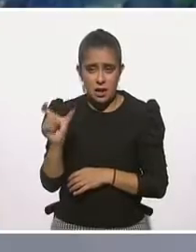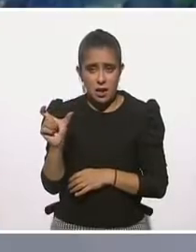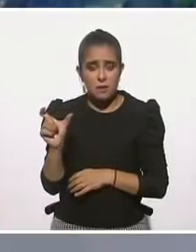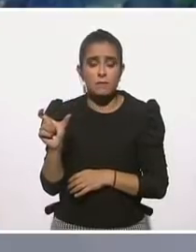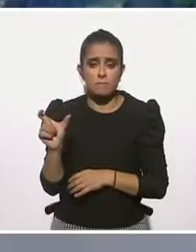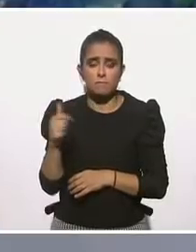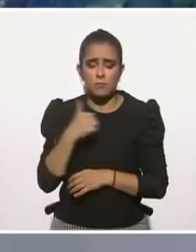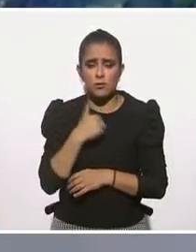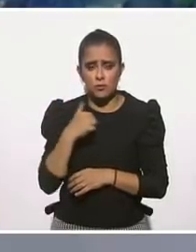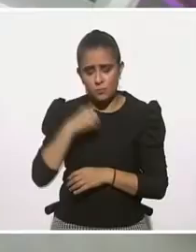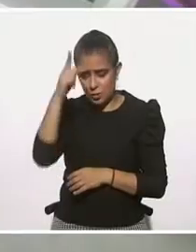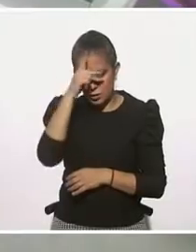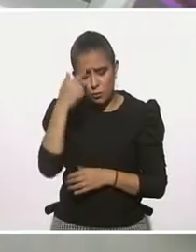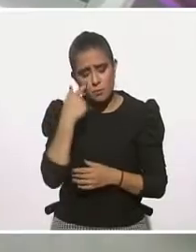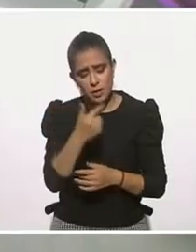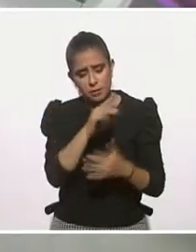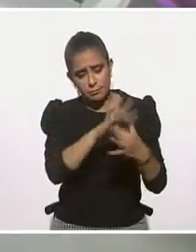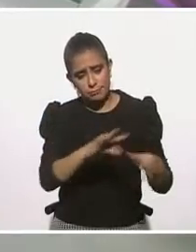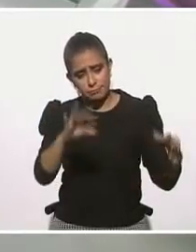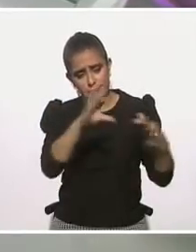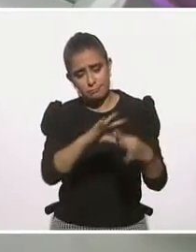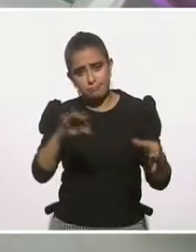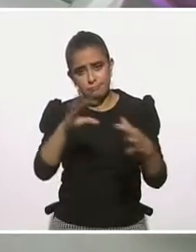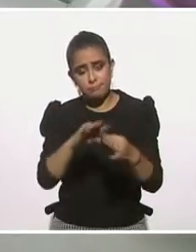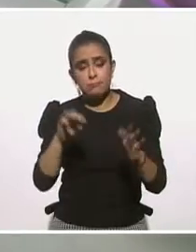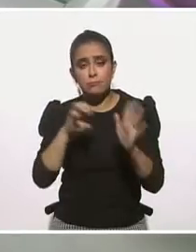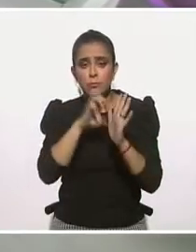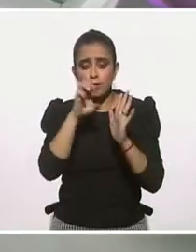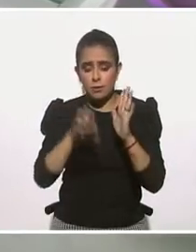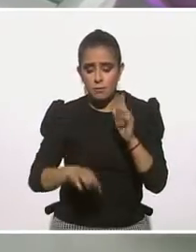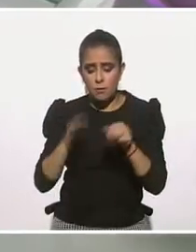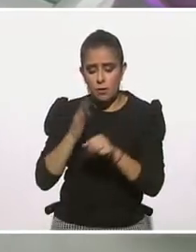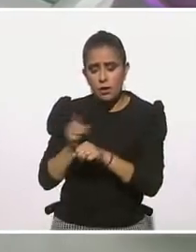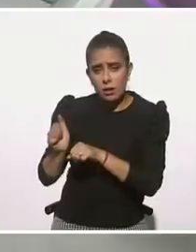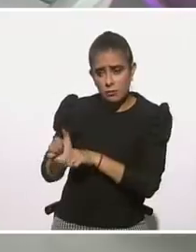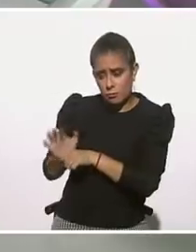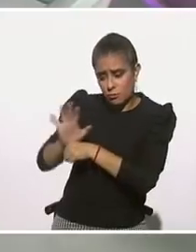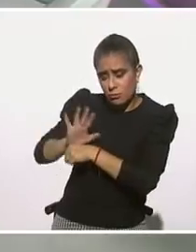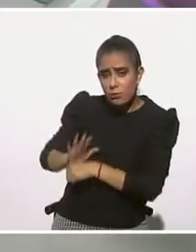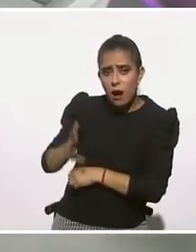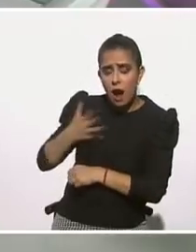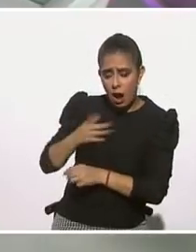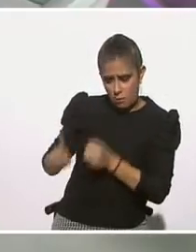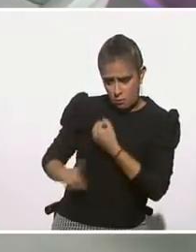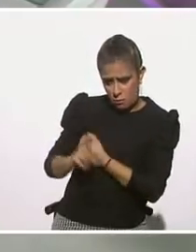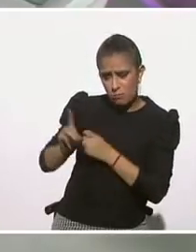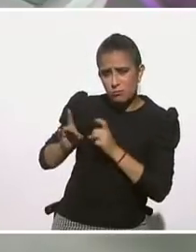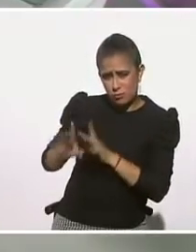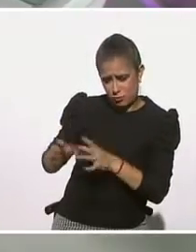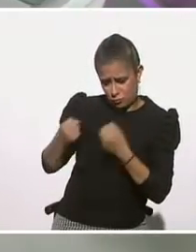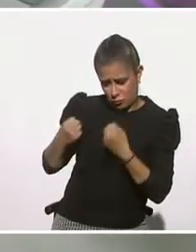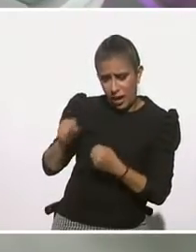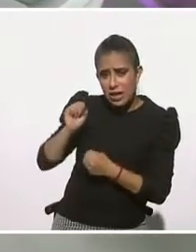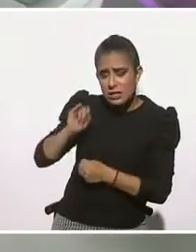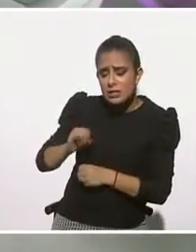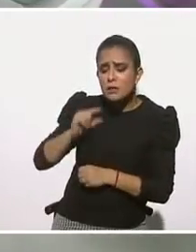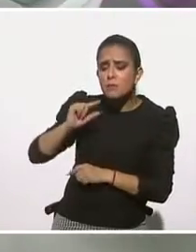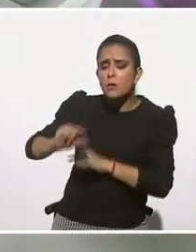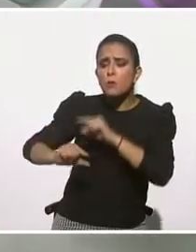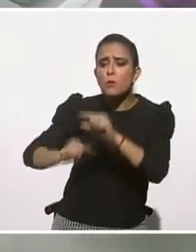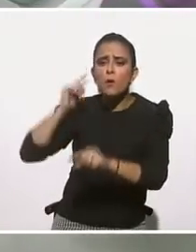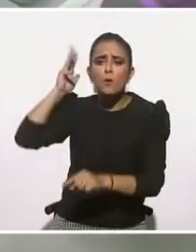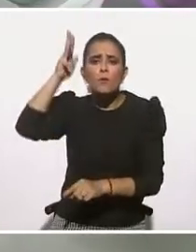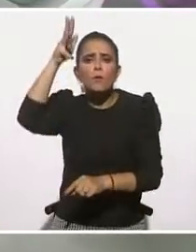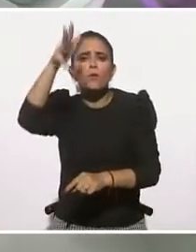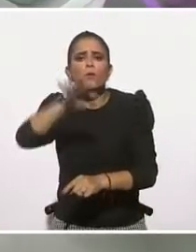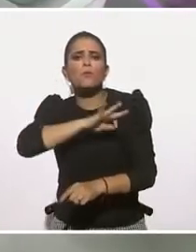trabajo con mis pacientes que esta pandemia está pasando, esta adversidad sí está sucediendo, pero va a pasar,